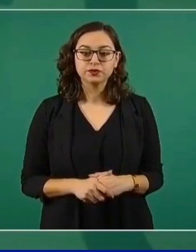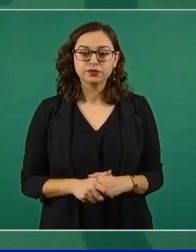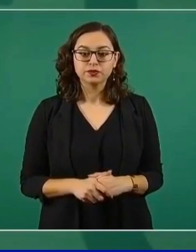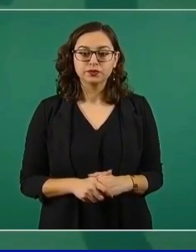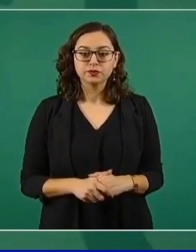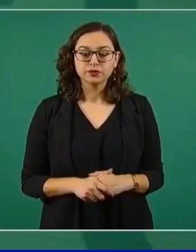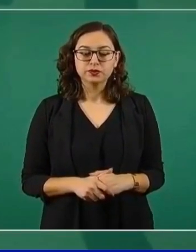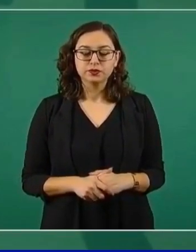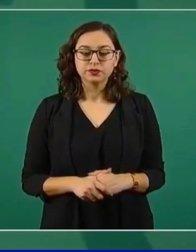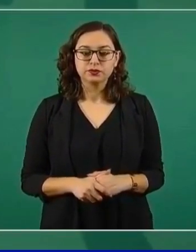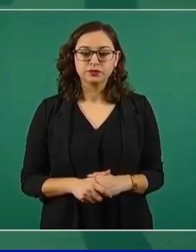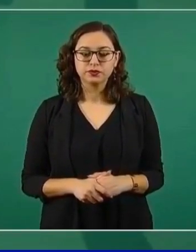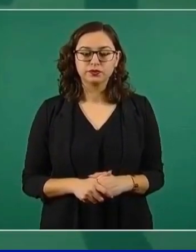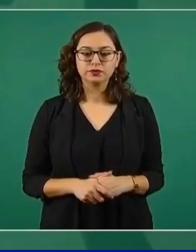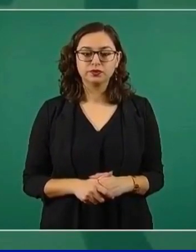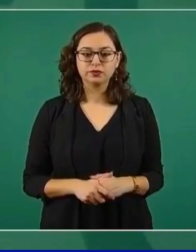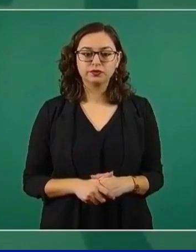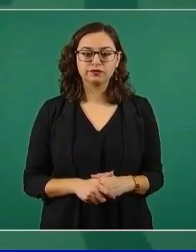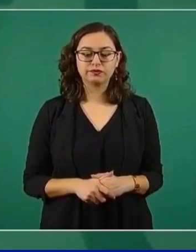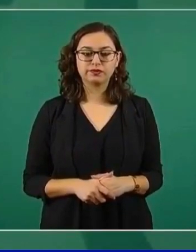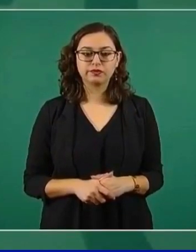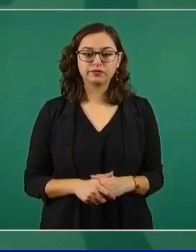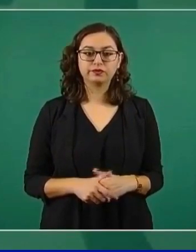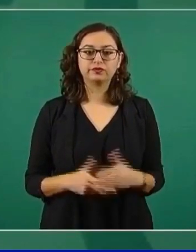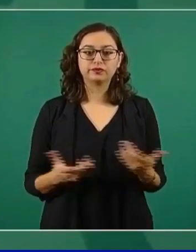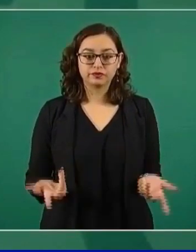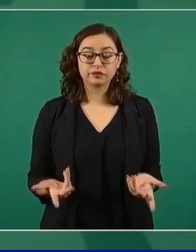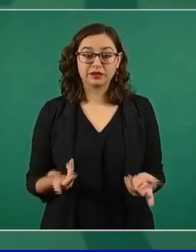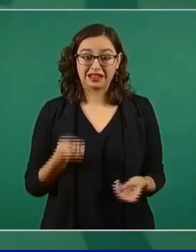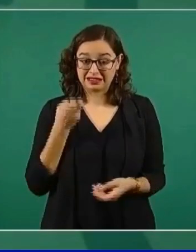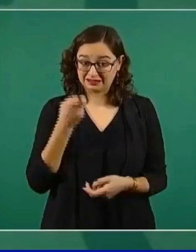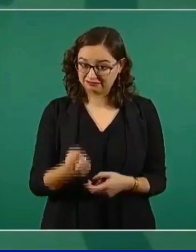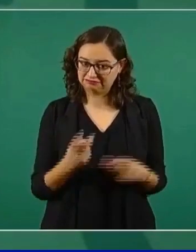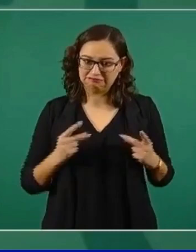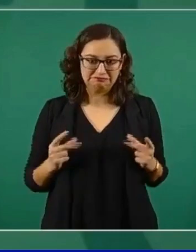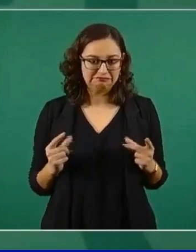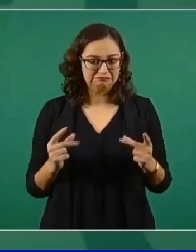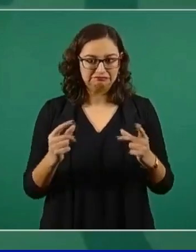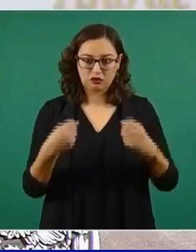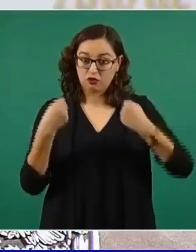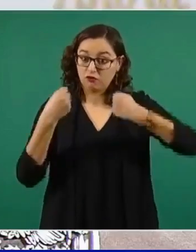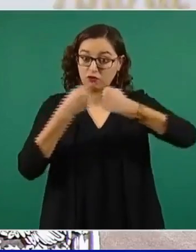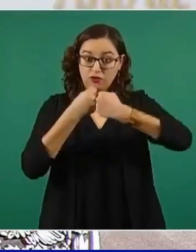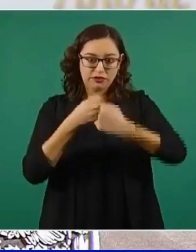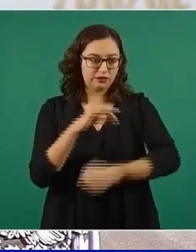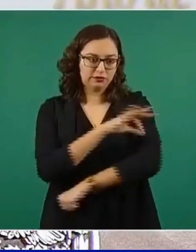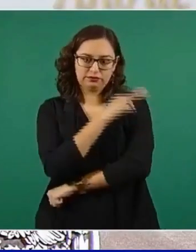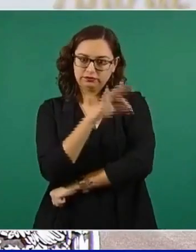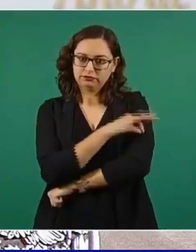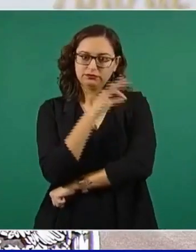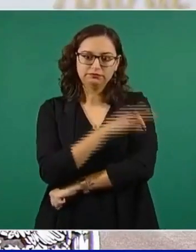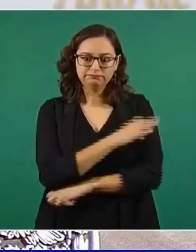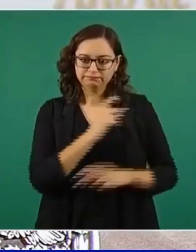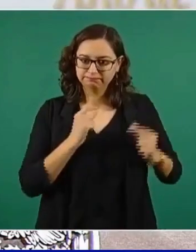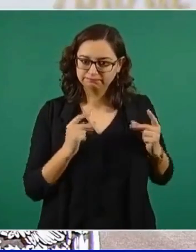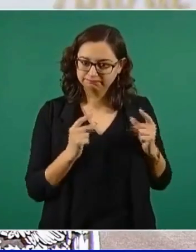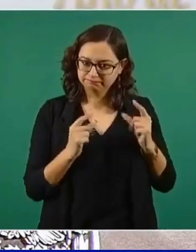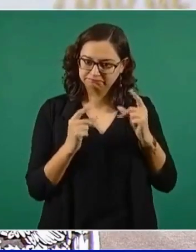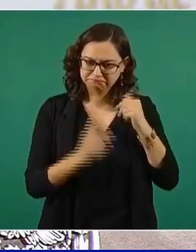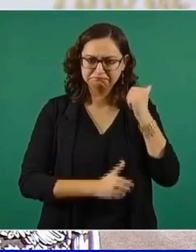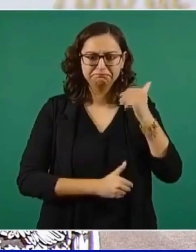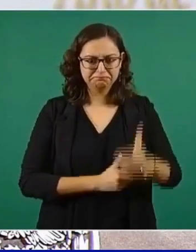Por eso vamos a seguir vacunando en toda la frontera. Vamos